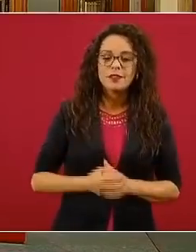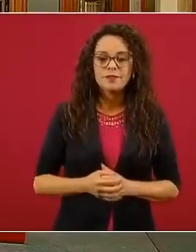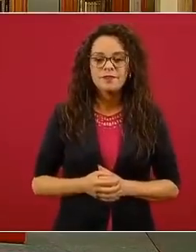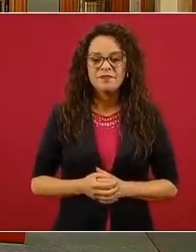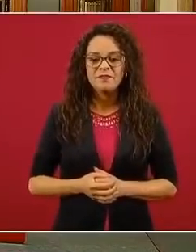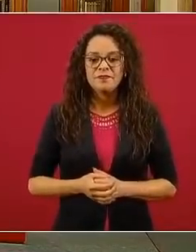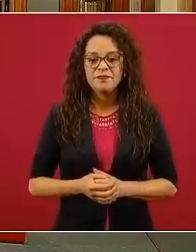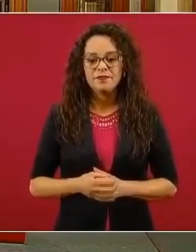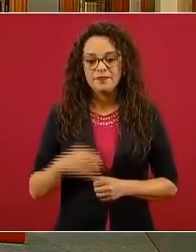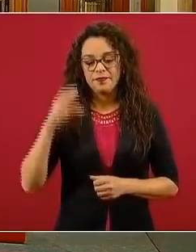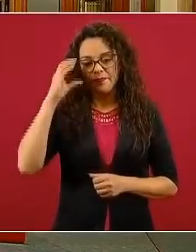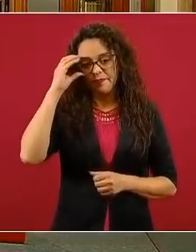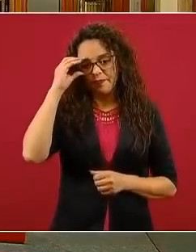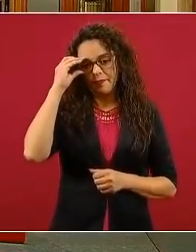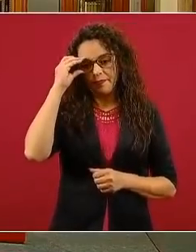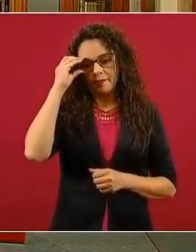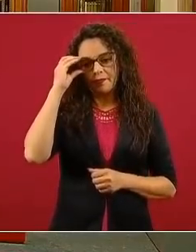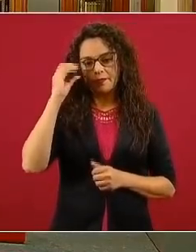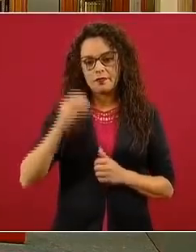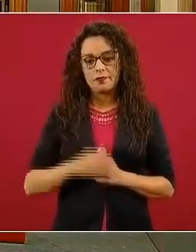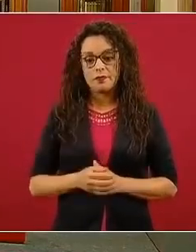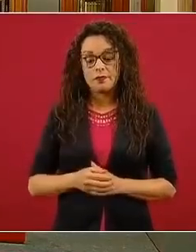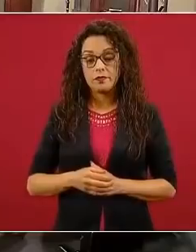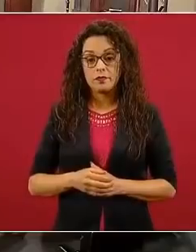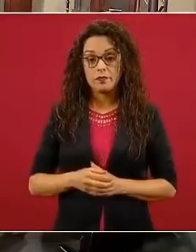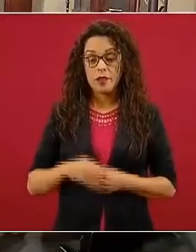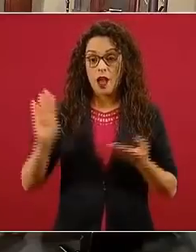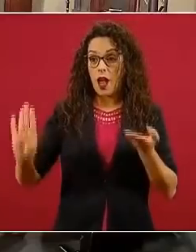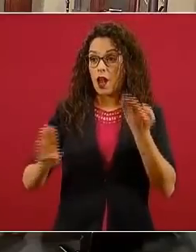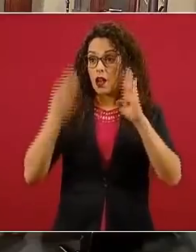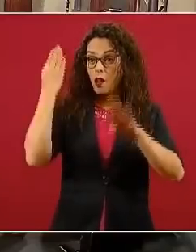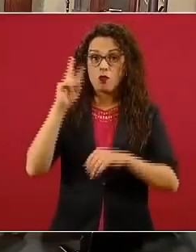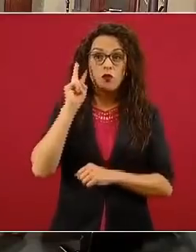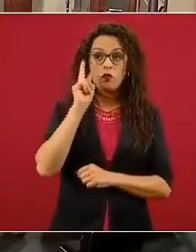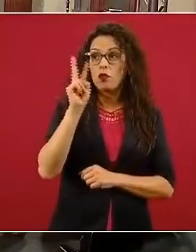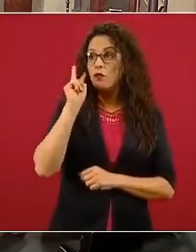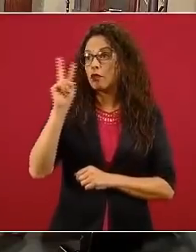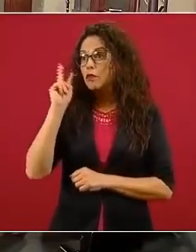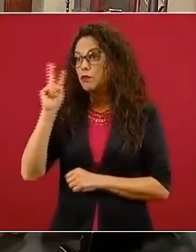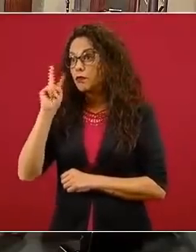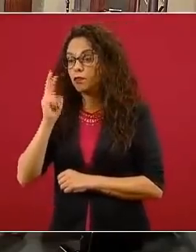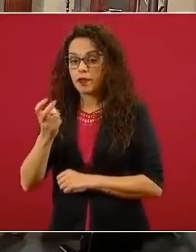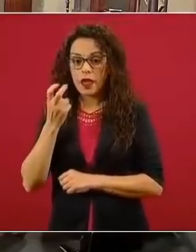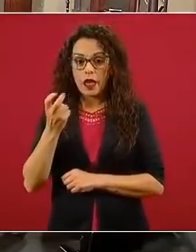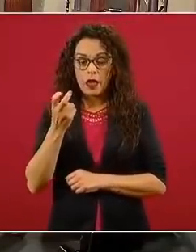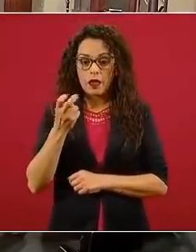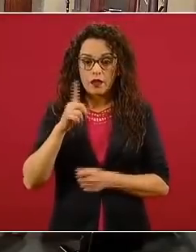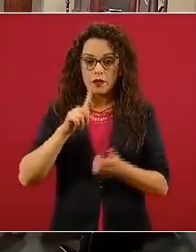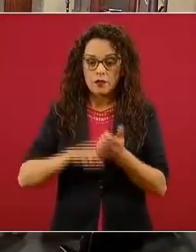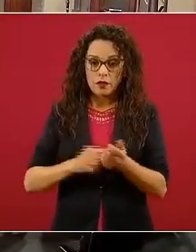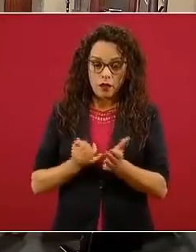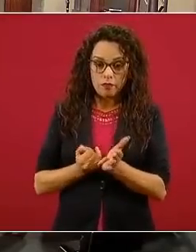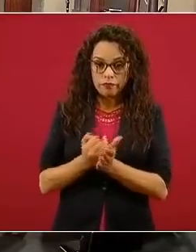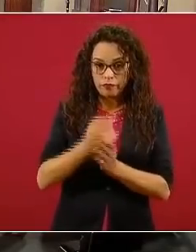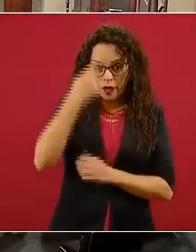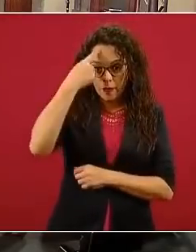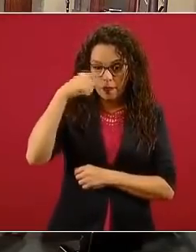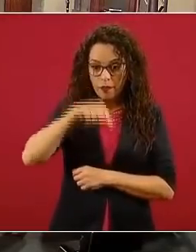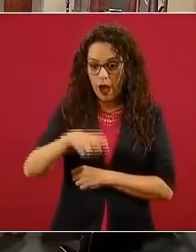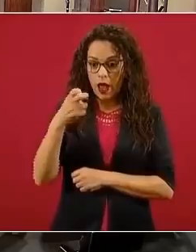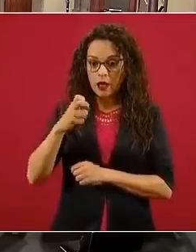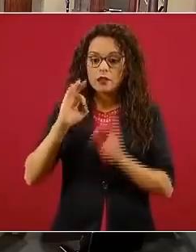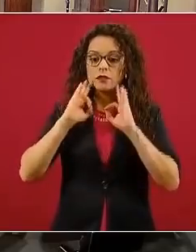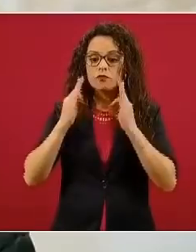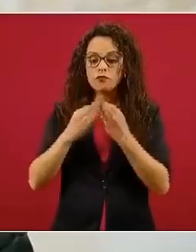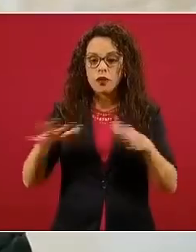Bueno, lo que se ha visto en la mayor parte del mundo con las intervenciones de este estilo en el ámbito escolar es que sí